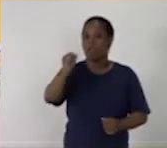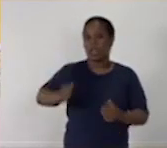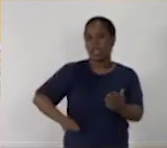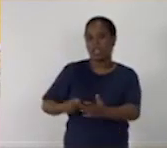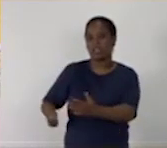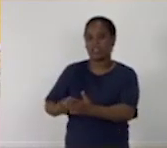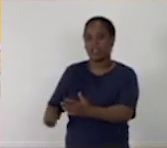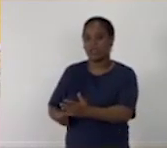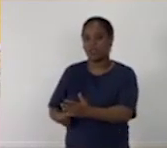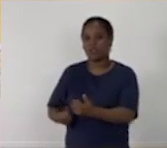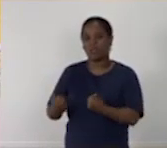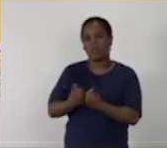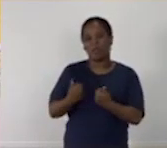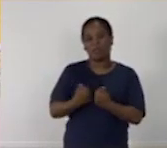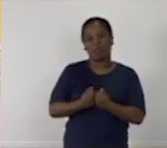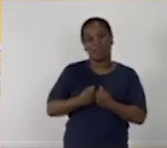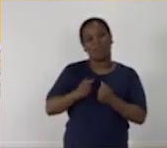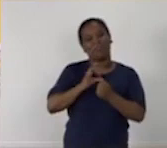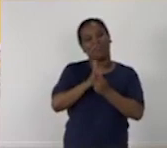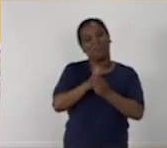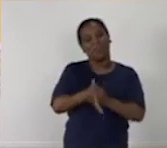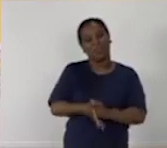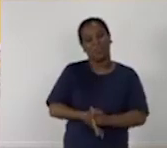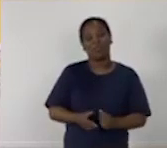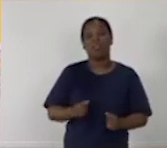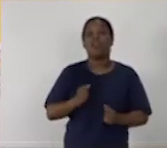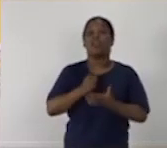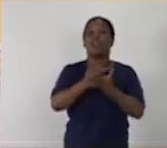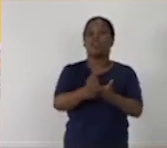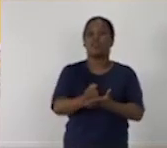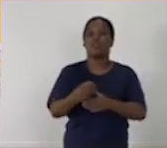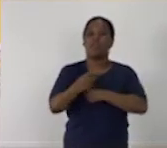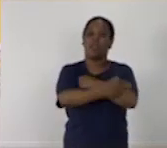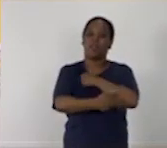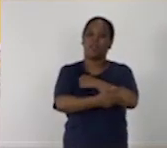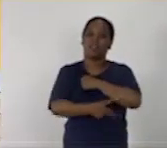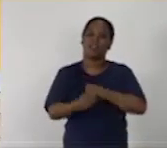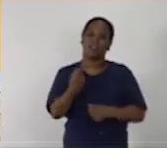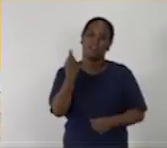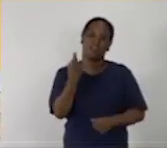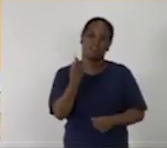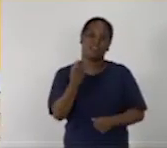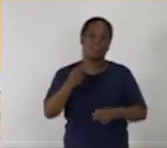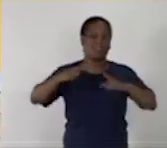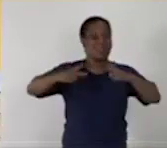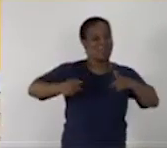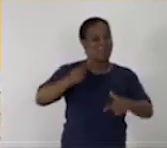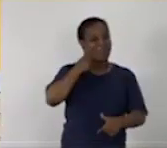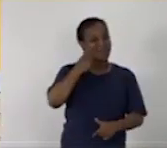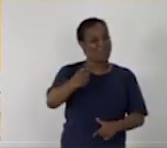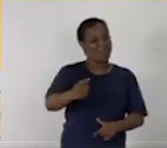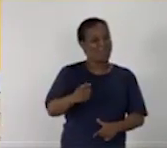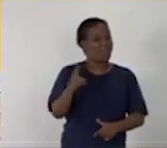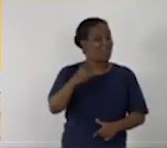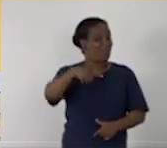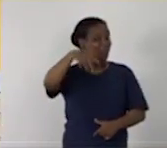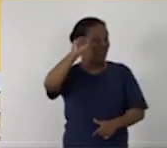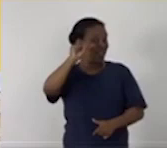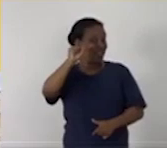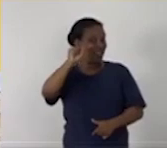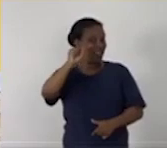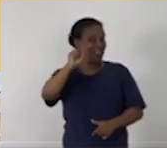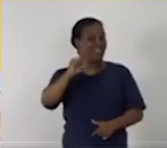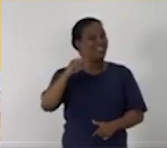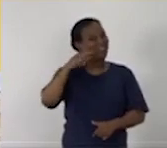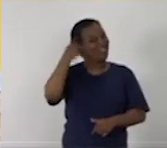esta batalla, como tantas otras, y ayudar a países que lo necesiten. Nos volveremos a ver, así que no